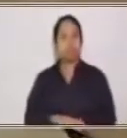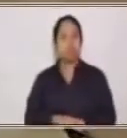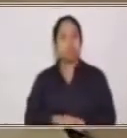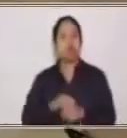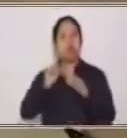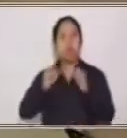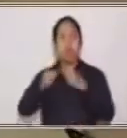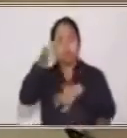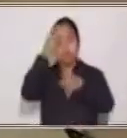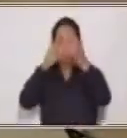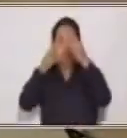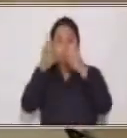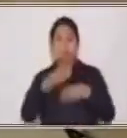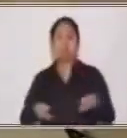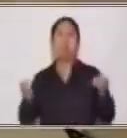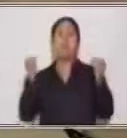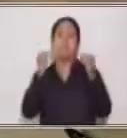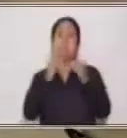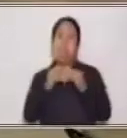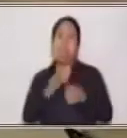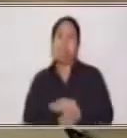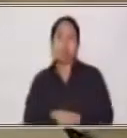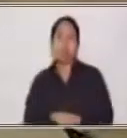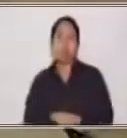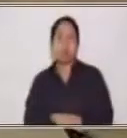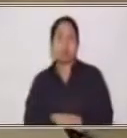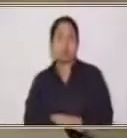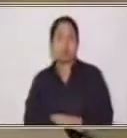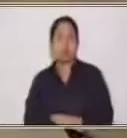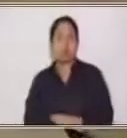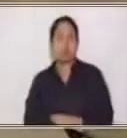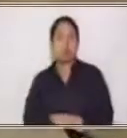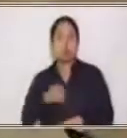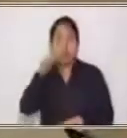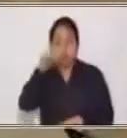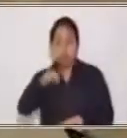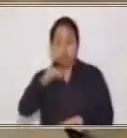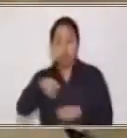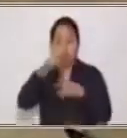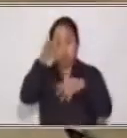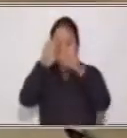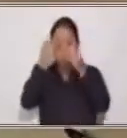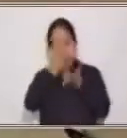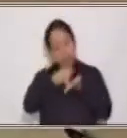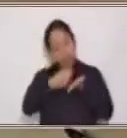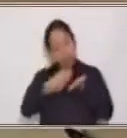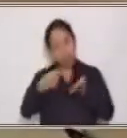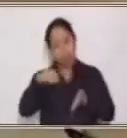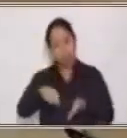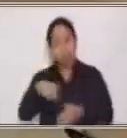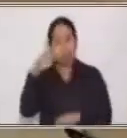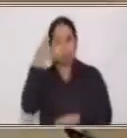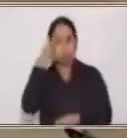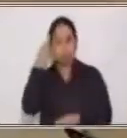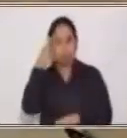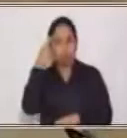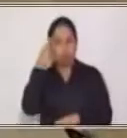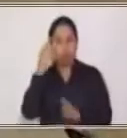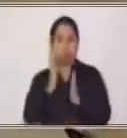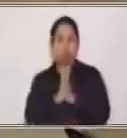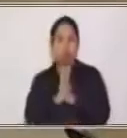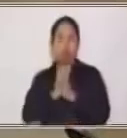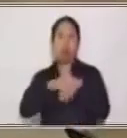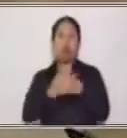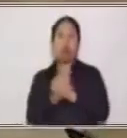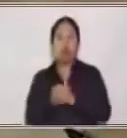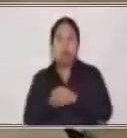aprender un poco más, poder tomar en cuenta lo que ya has anotado y te recordamos, por favor, lávate las manos